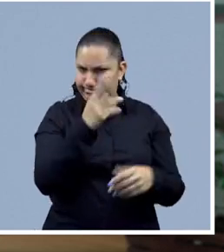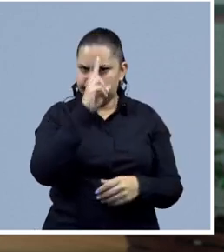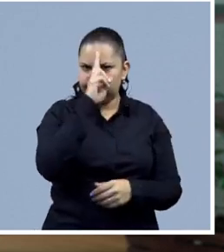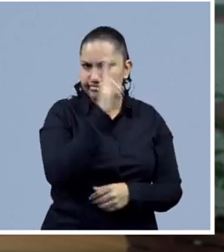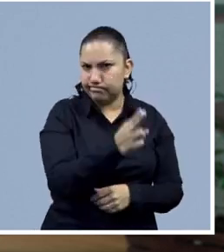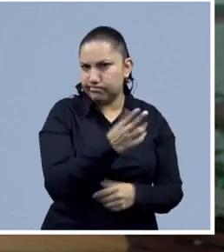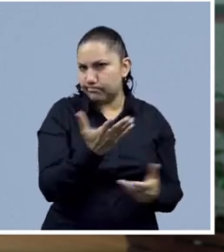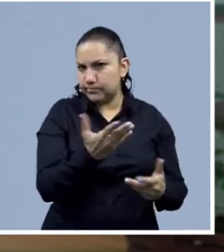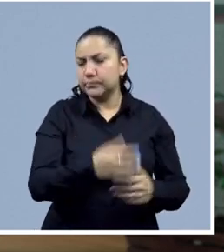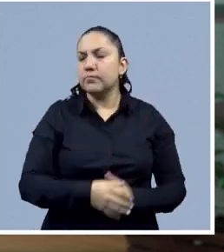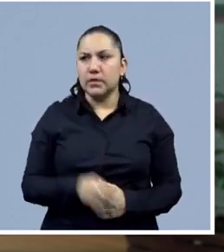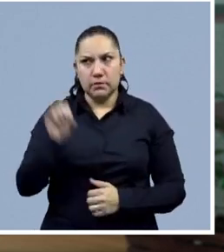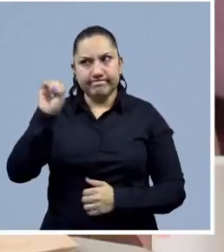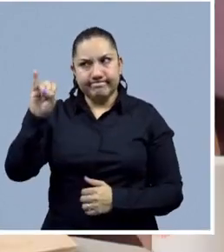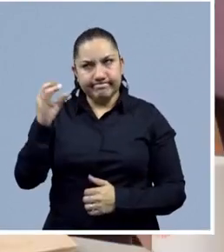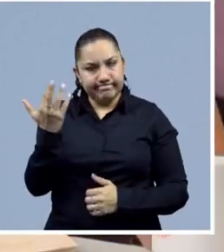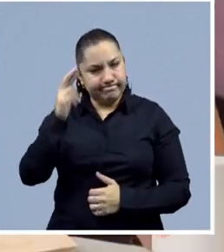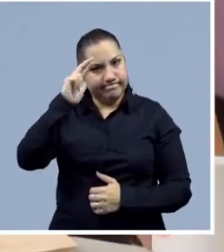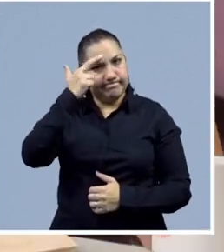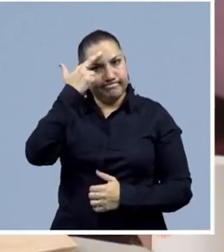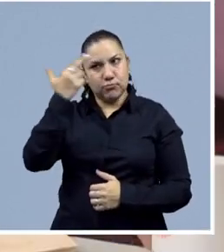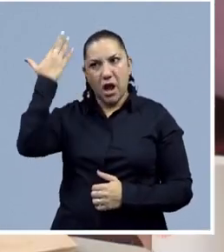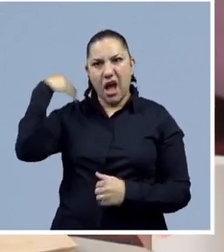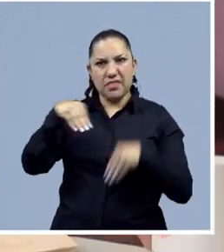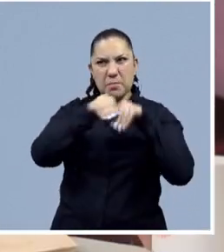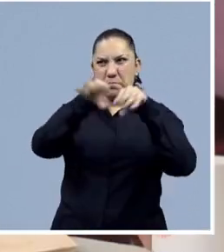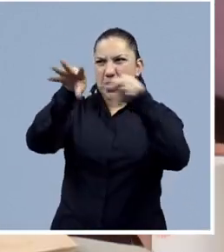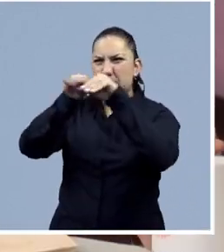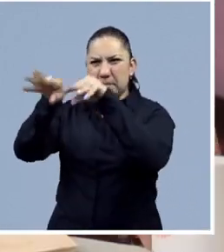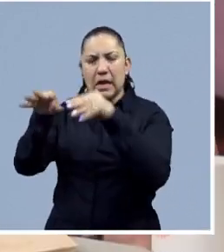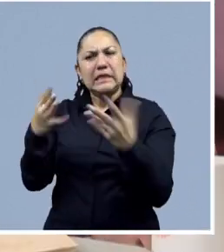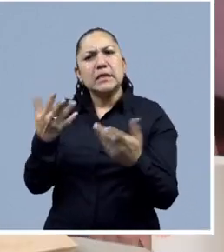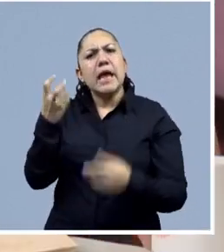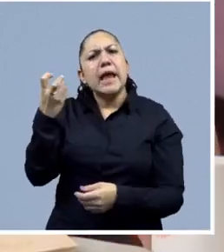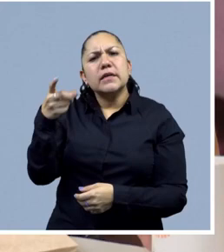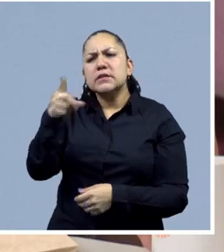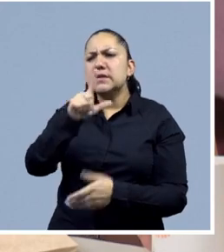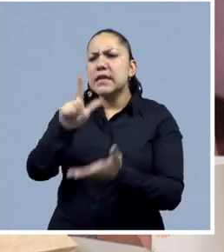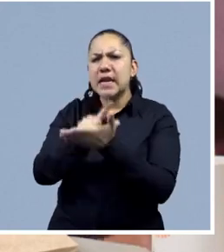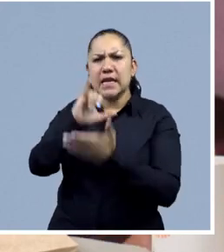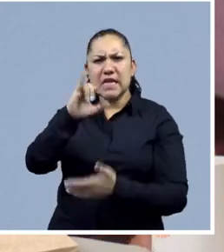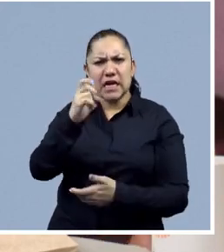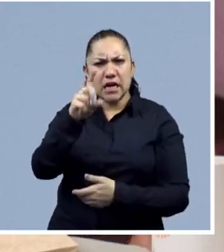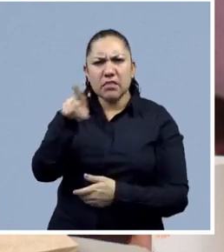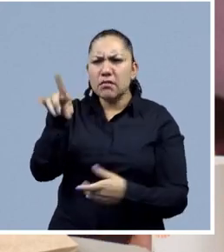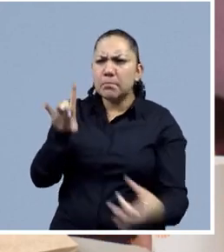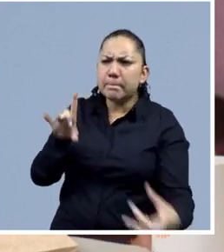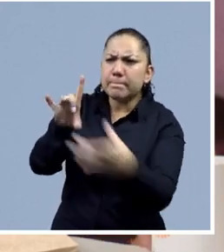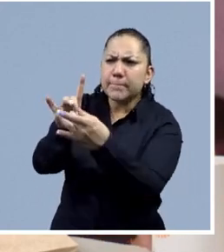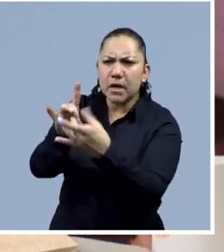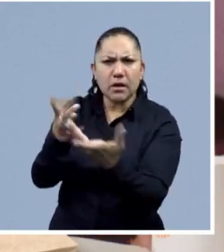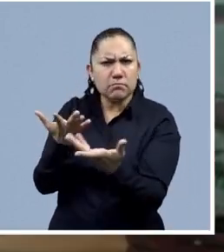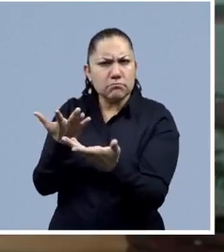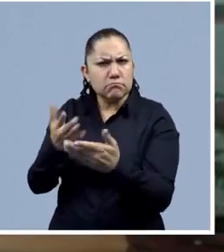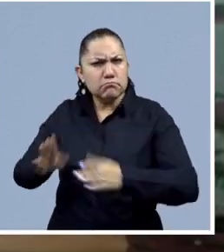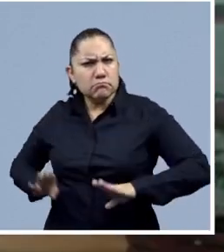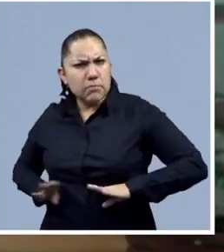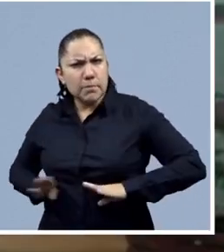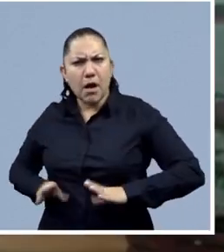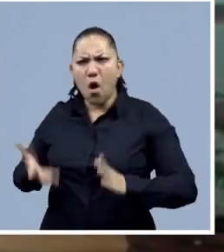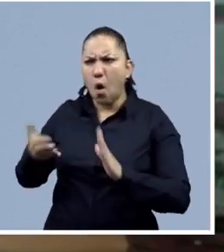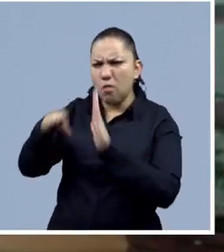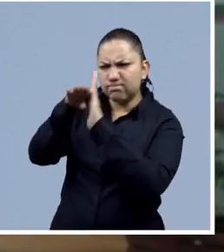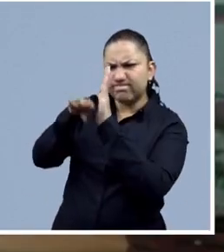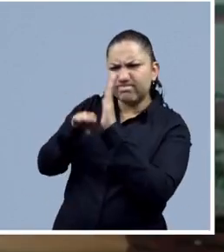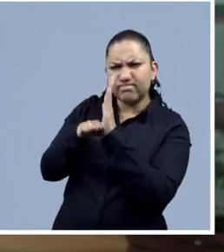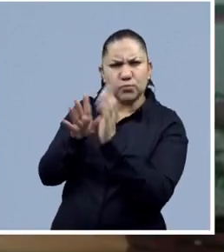es, estas imágenes fueron muy impactantes. ¿Y exactamente a quién aplica esta ley Ingrid y bajo qué alineamientos? Inicialmente la ley